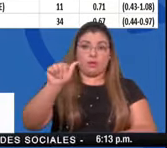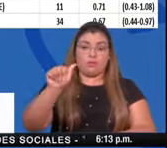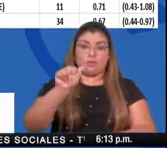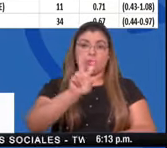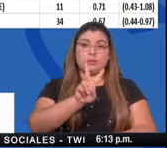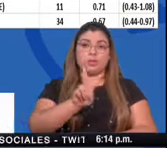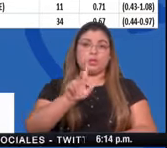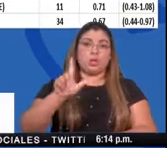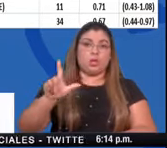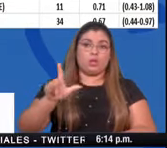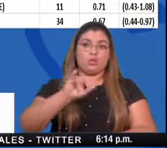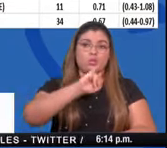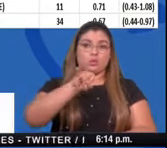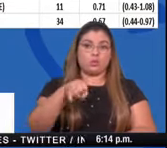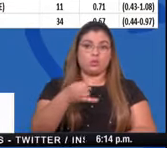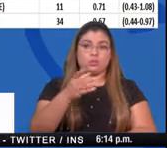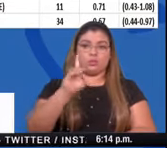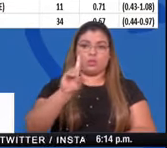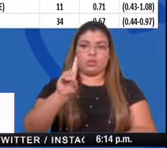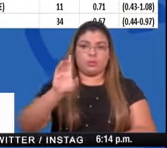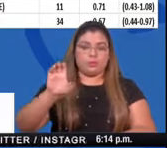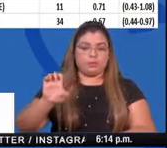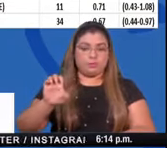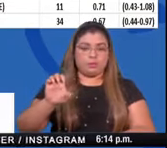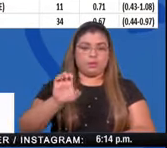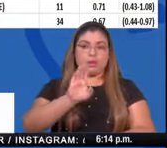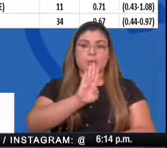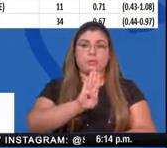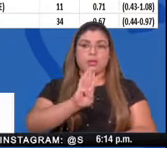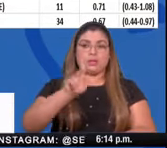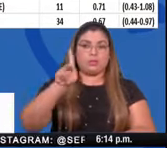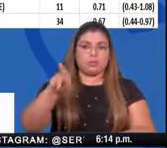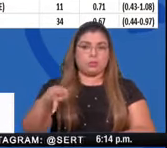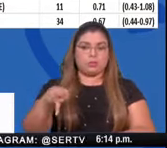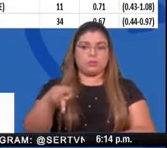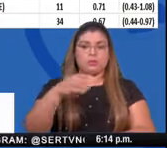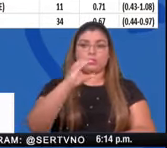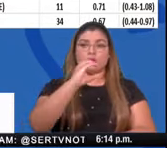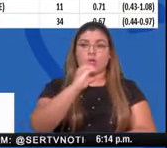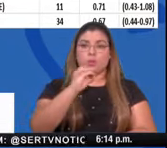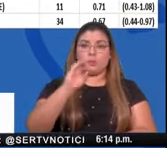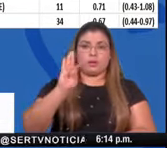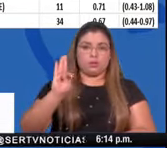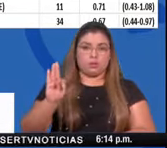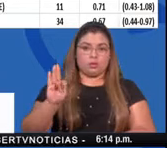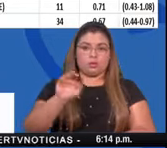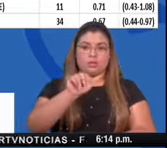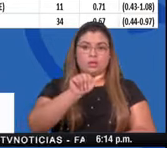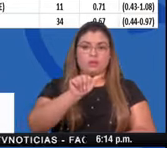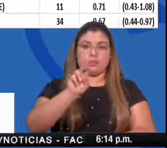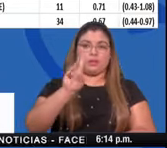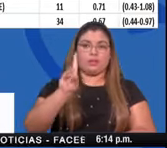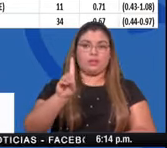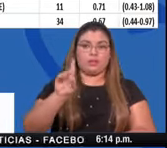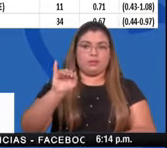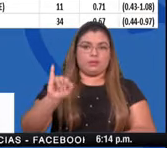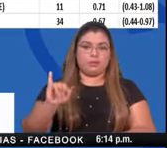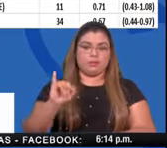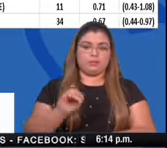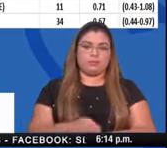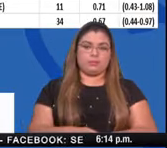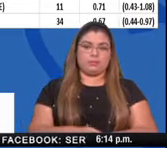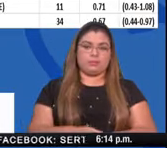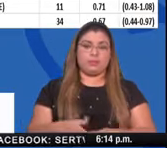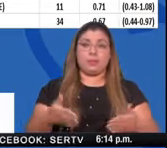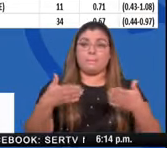Victoriano Lorenzo, José Domingo Espinar, Belisario Porras, Omar Torrijos, Amelia Dennis de Icaza.